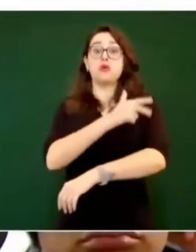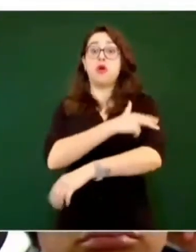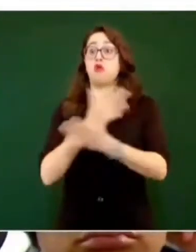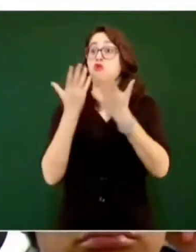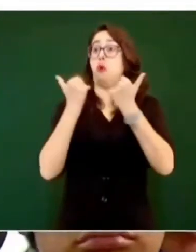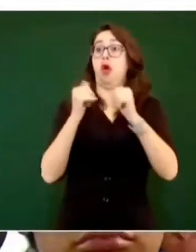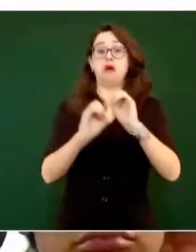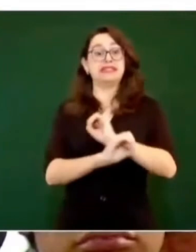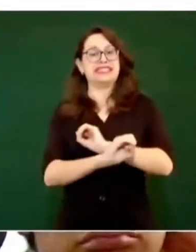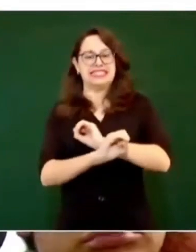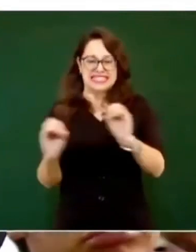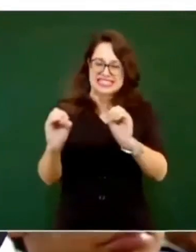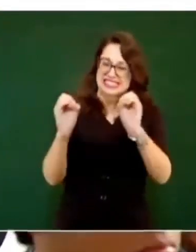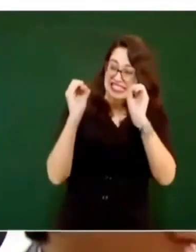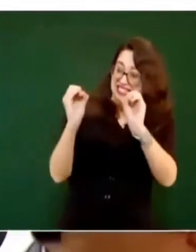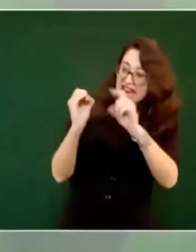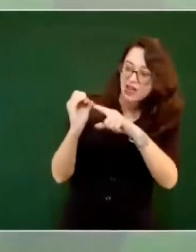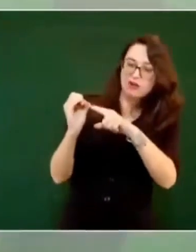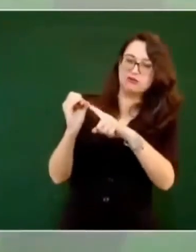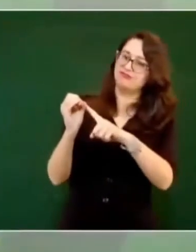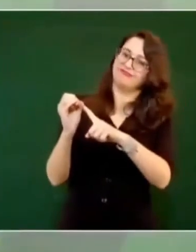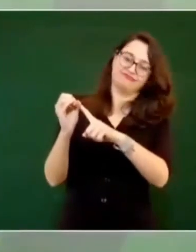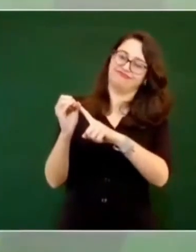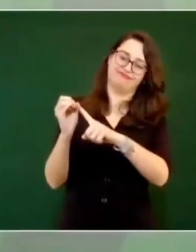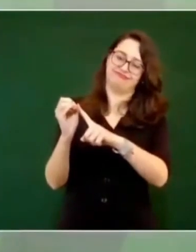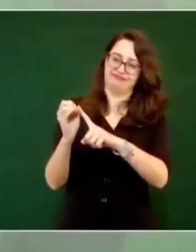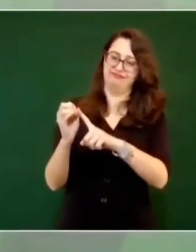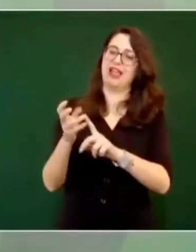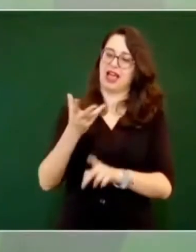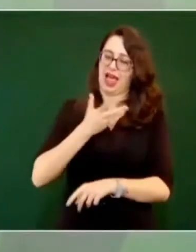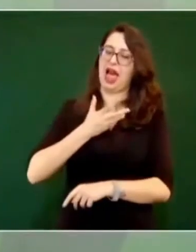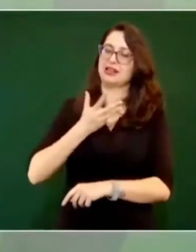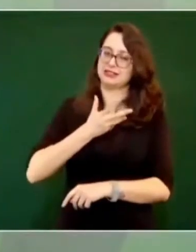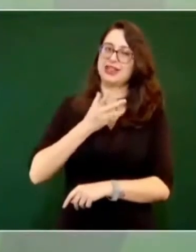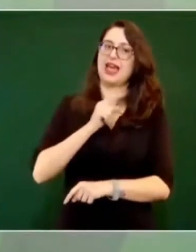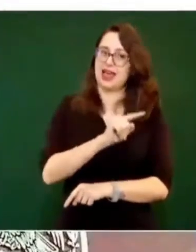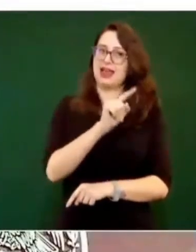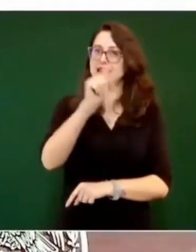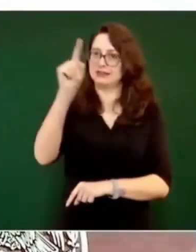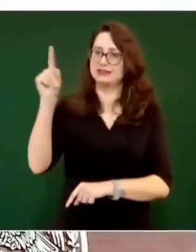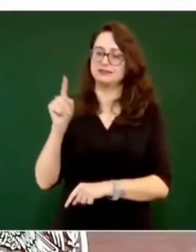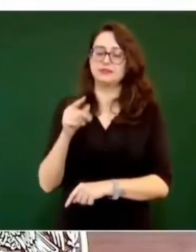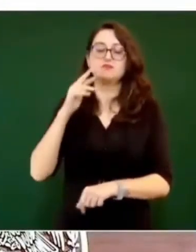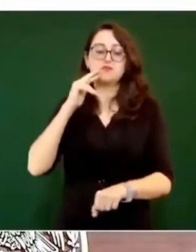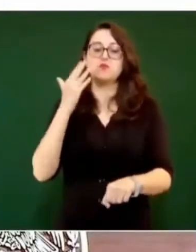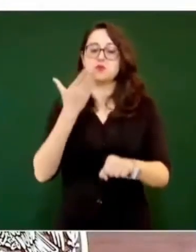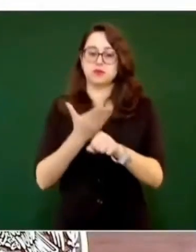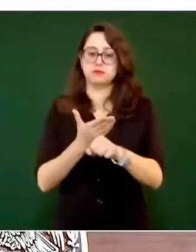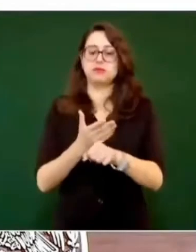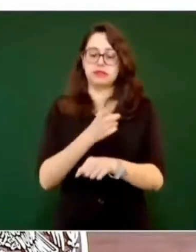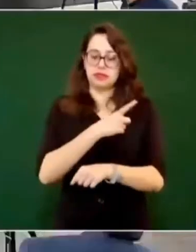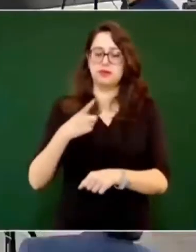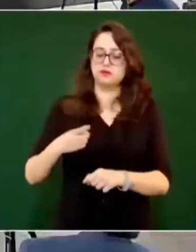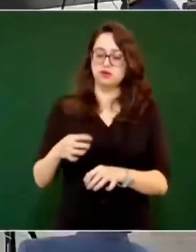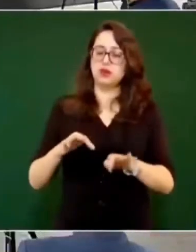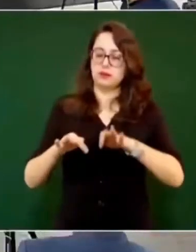y es una gran responsabilidad la que tenemos y estamos cumpliendo con ella y vamos a dar mejores resultados.